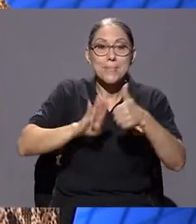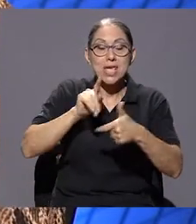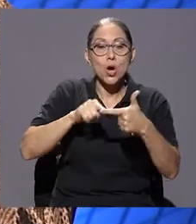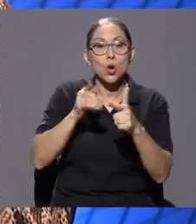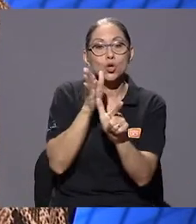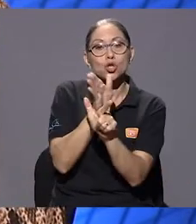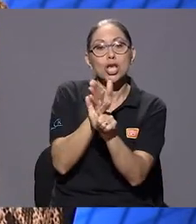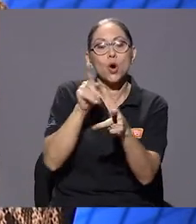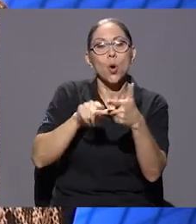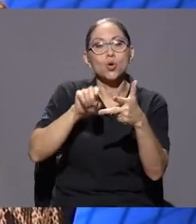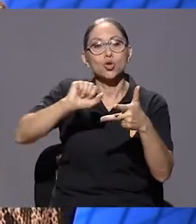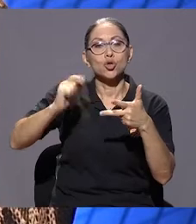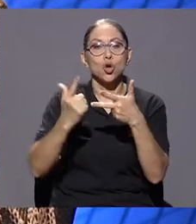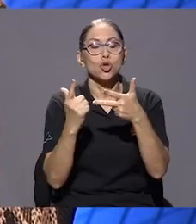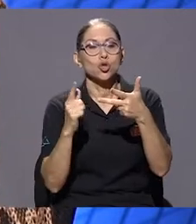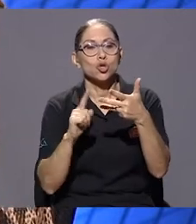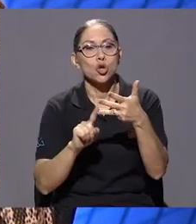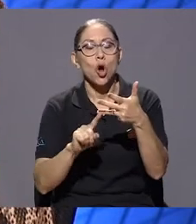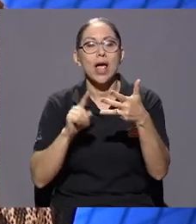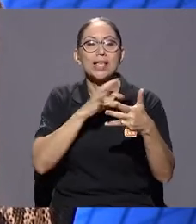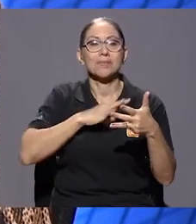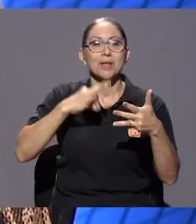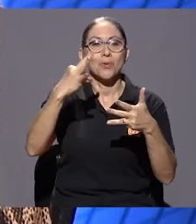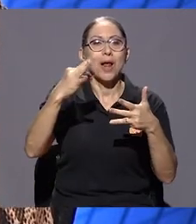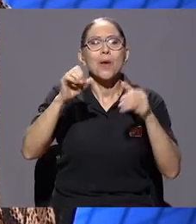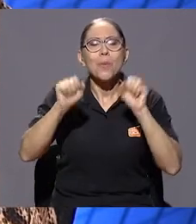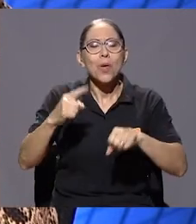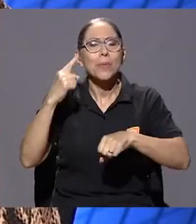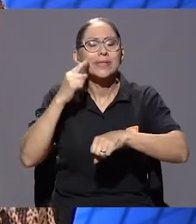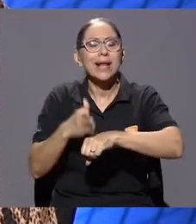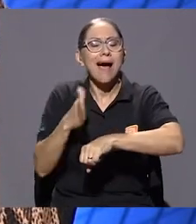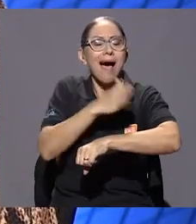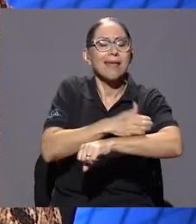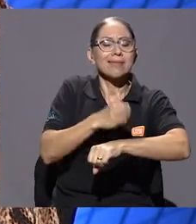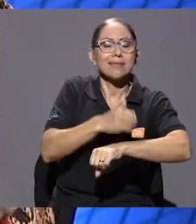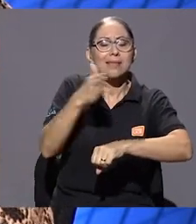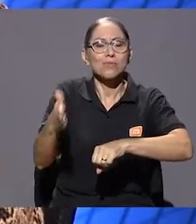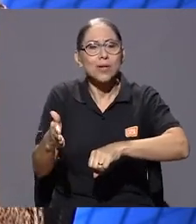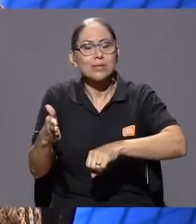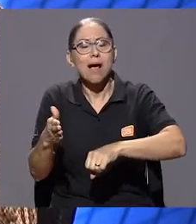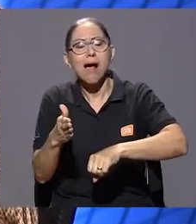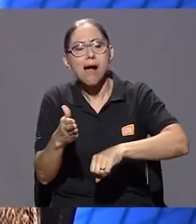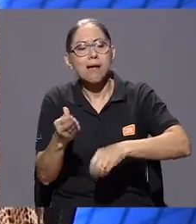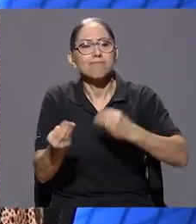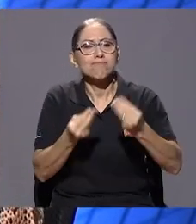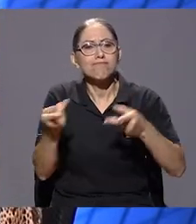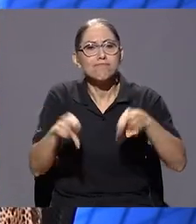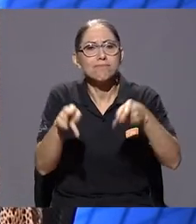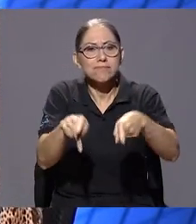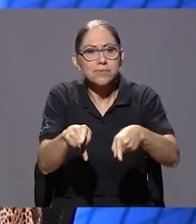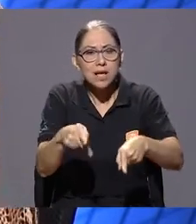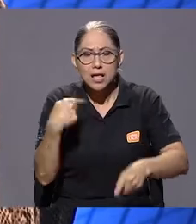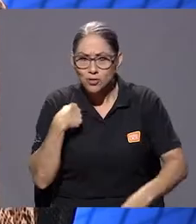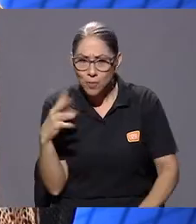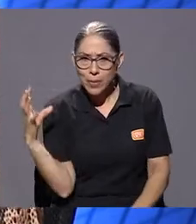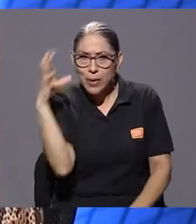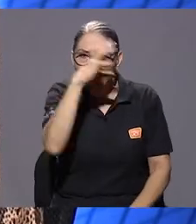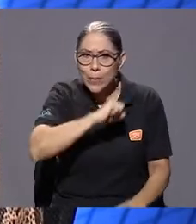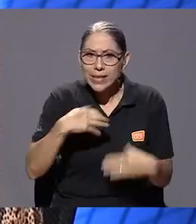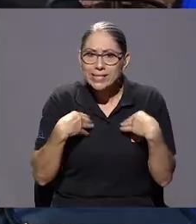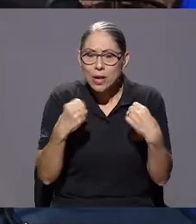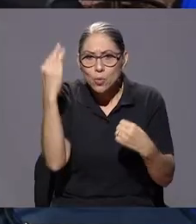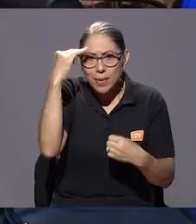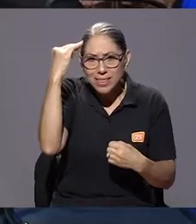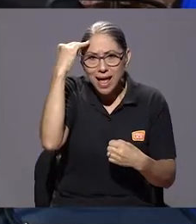hacer un antes y después para darme cuenta también cómo está mi salud mental. Y poder decir, sí, después del 2020 hubo un montón de cambios. Claro que los